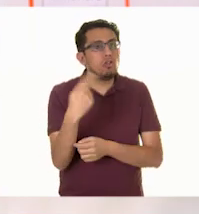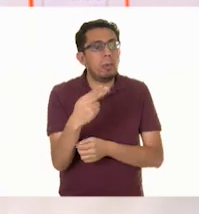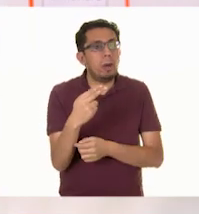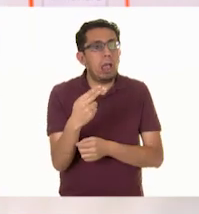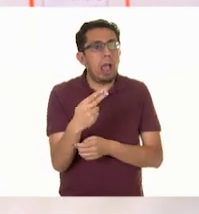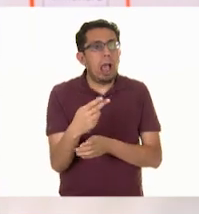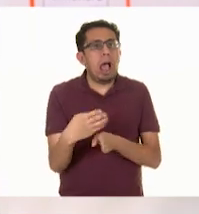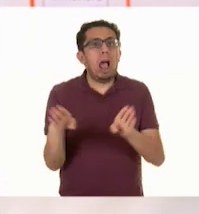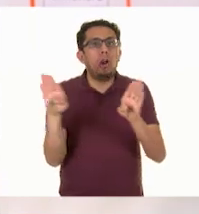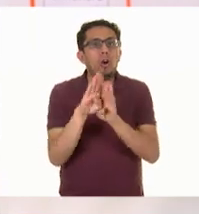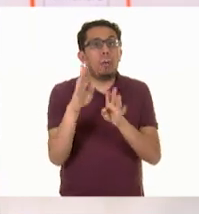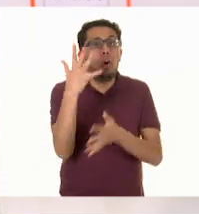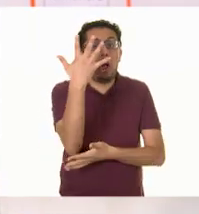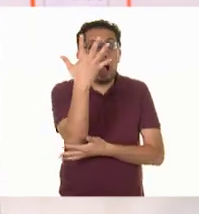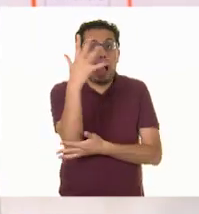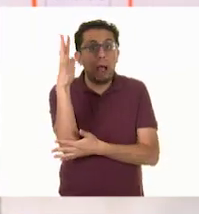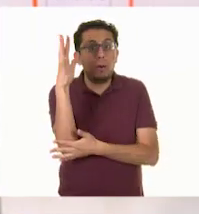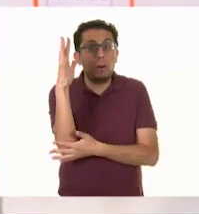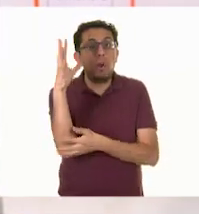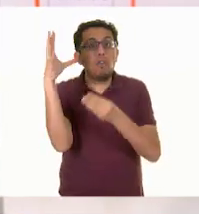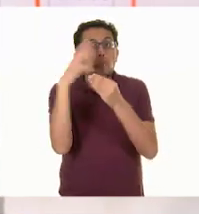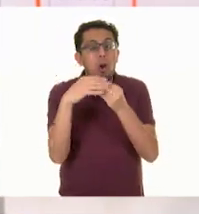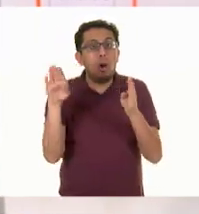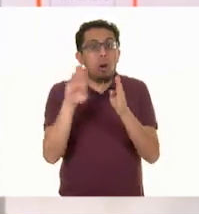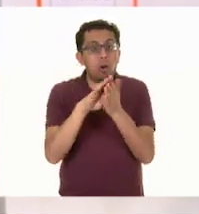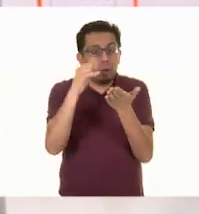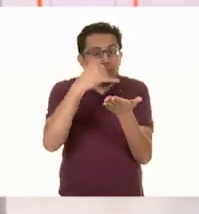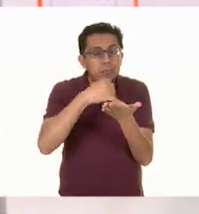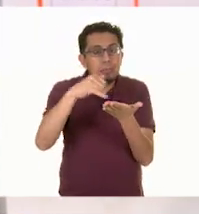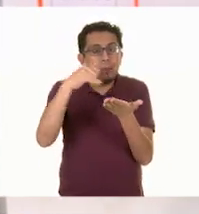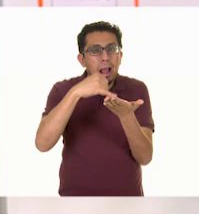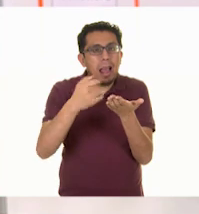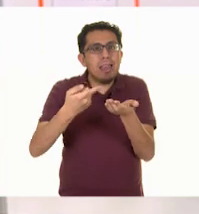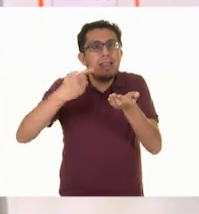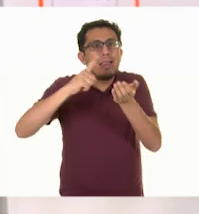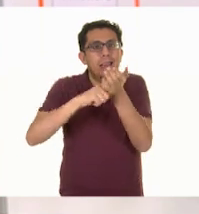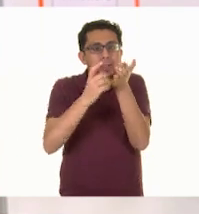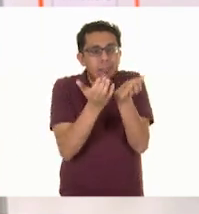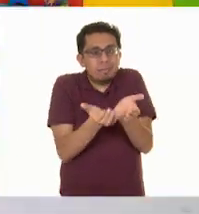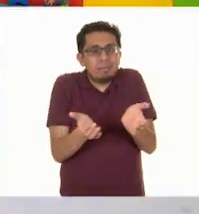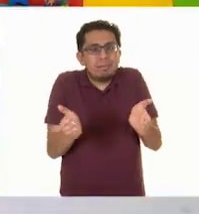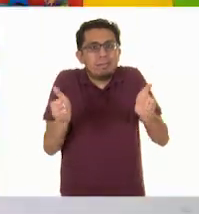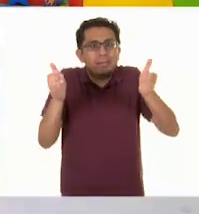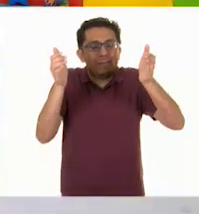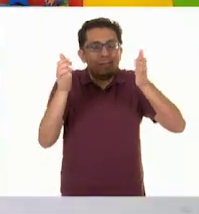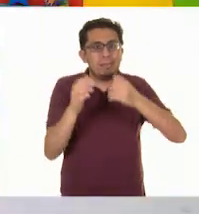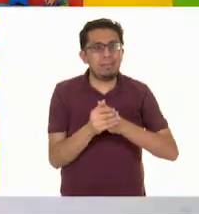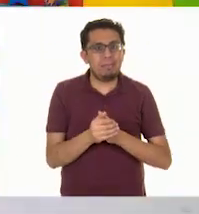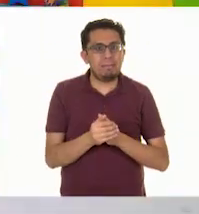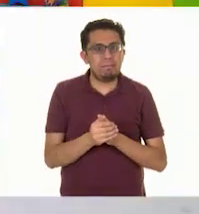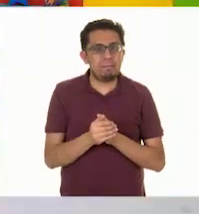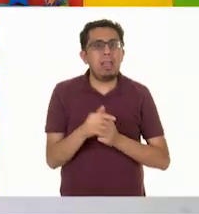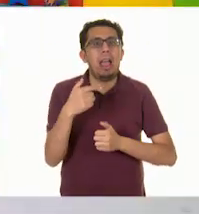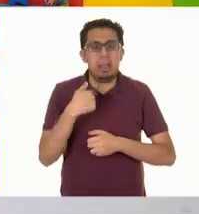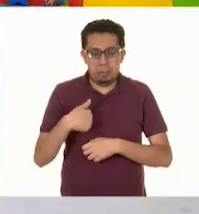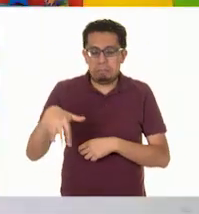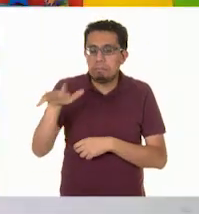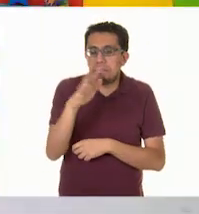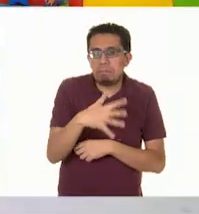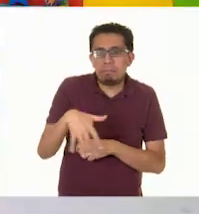cultivar árboles frutales en macetas. Ah, pues sí, sí nos van a servir. Nada más déjame buscar.